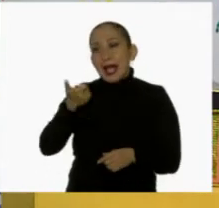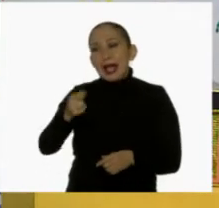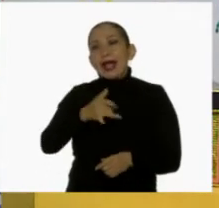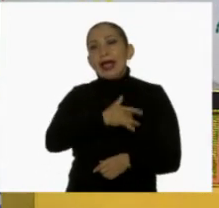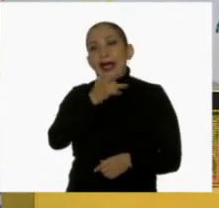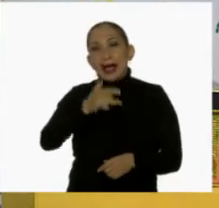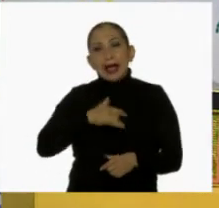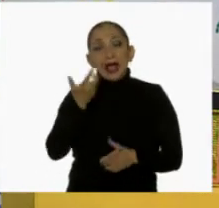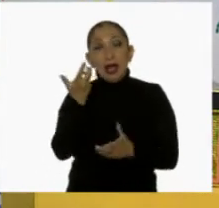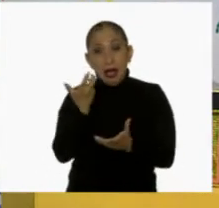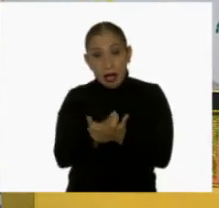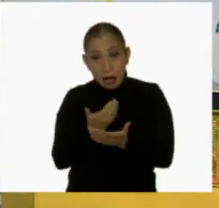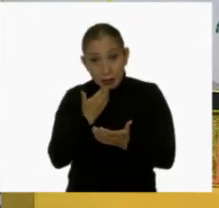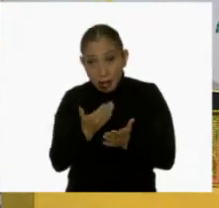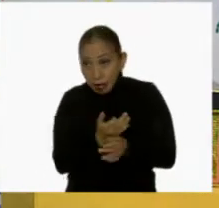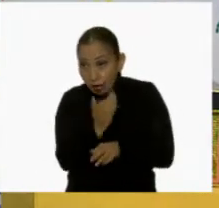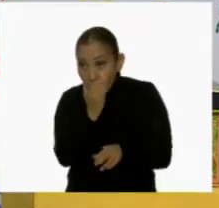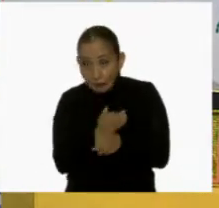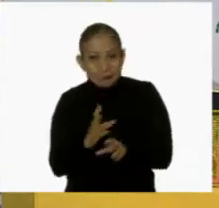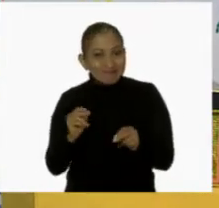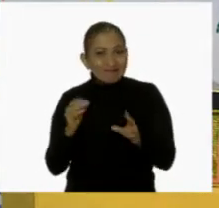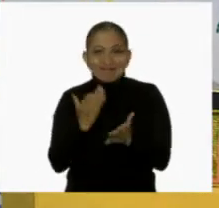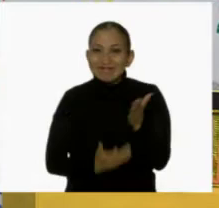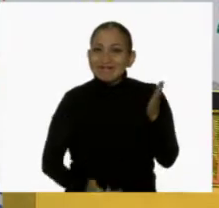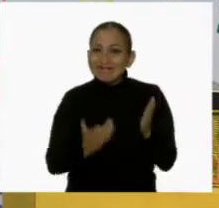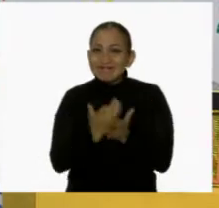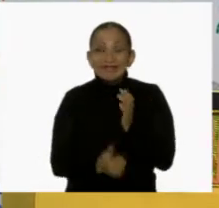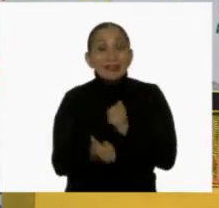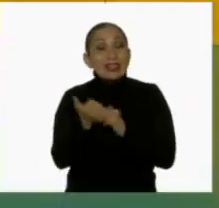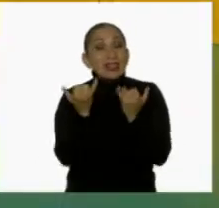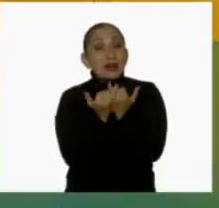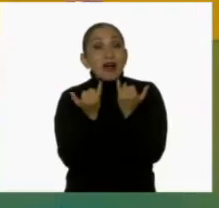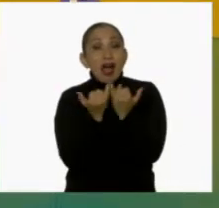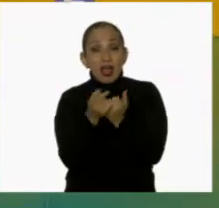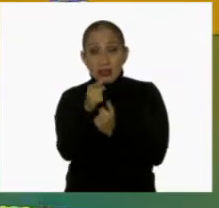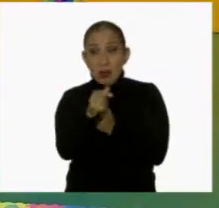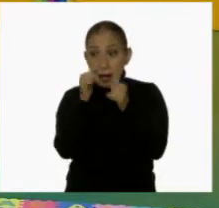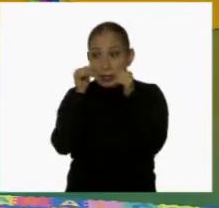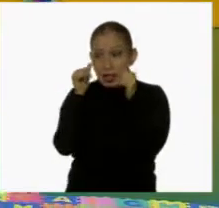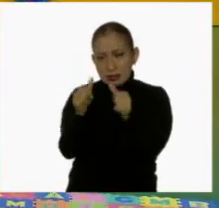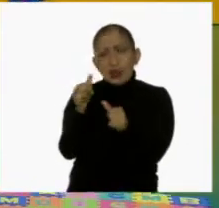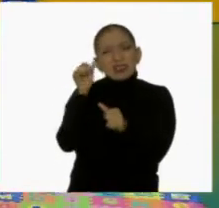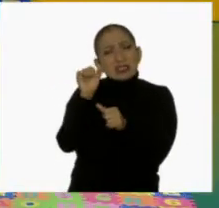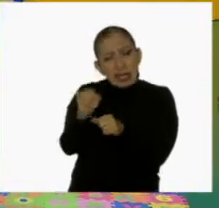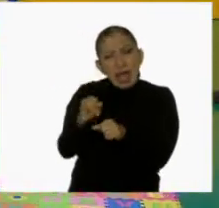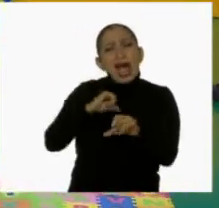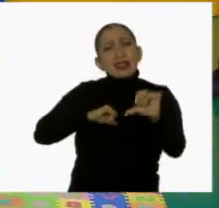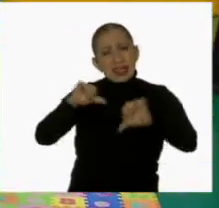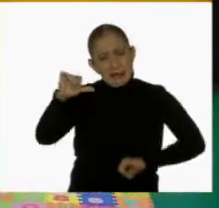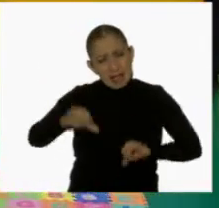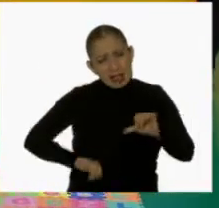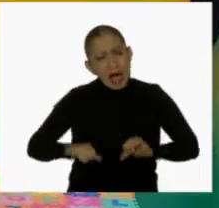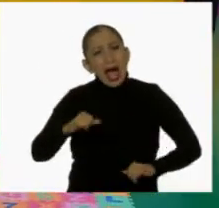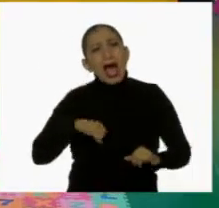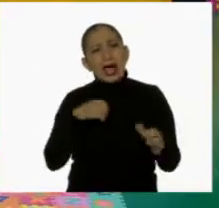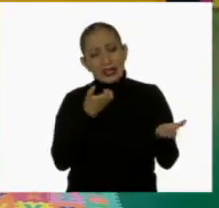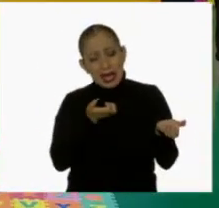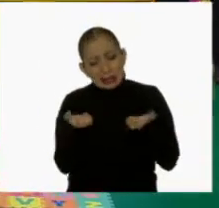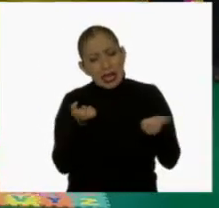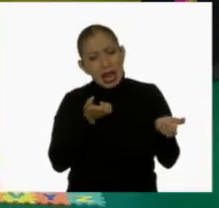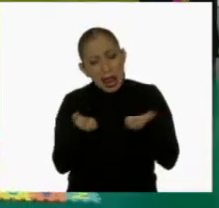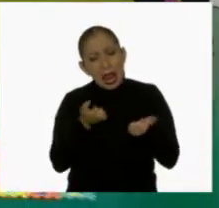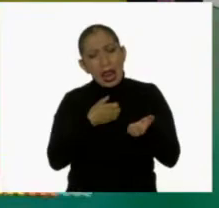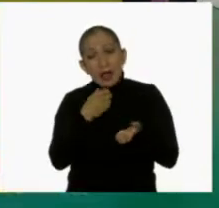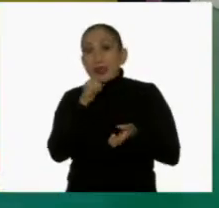Tu cuerpo no descansó lo suficiente. Es importante que así como prestamos mucha atención a las actividades físicas que practicamos,